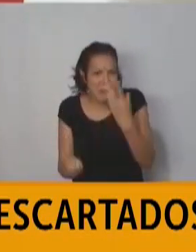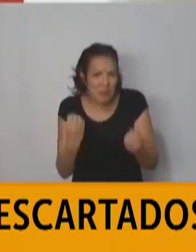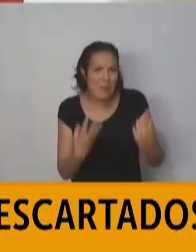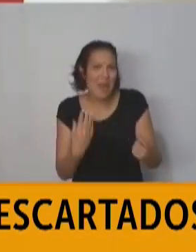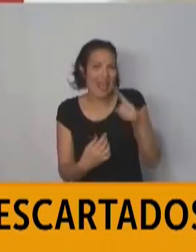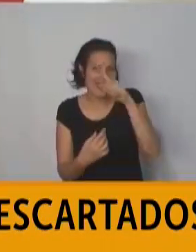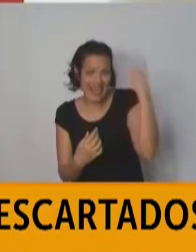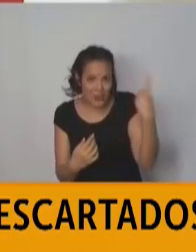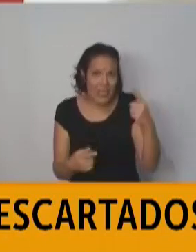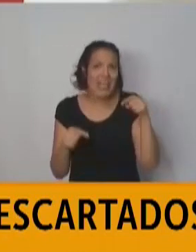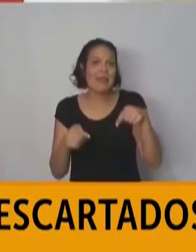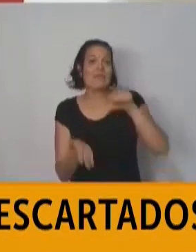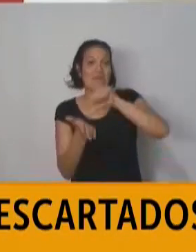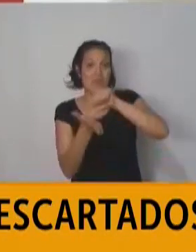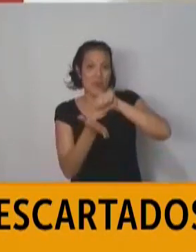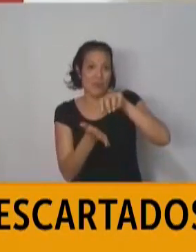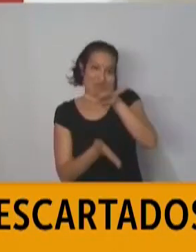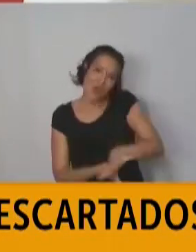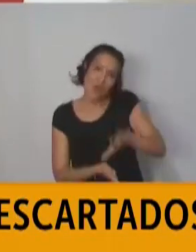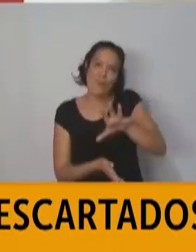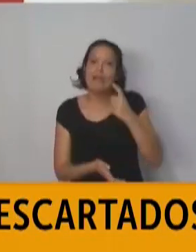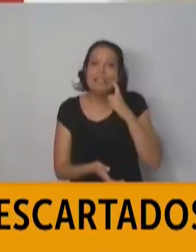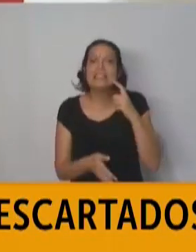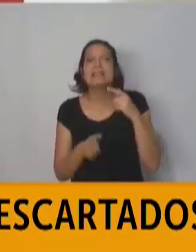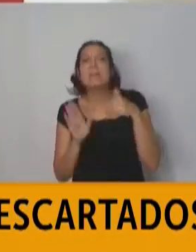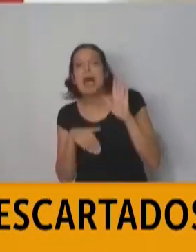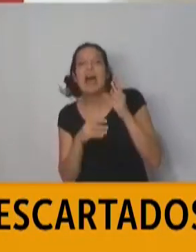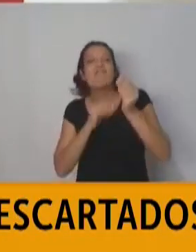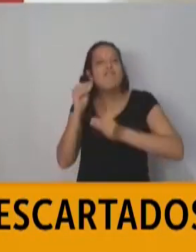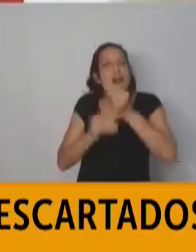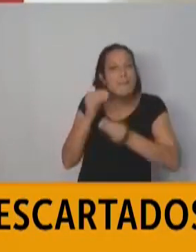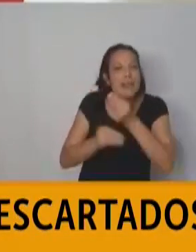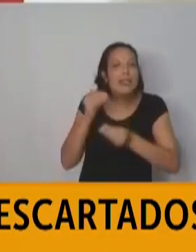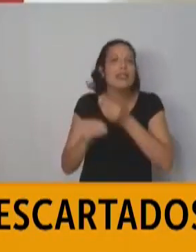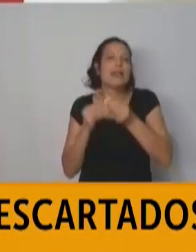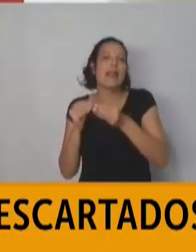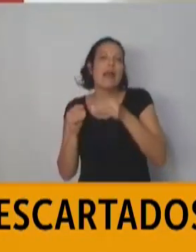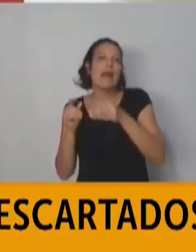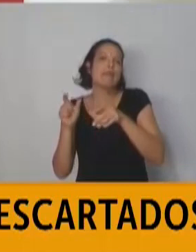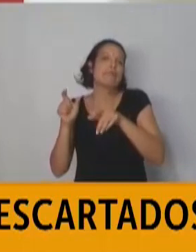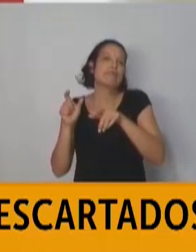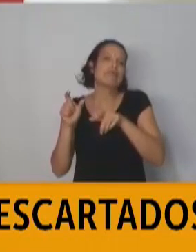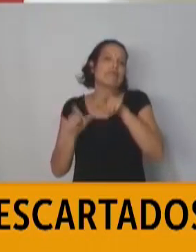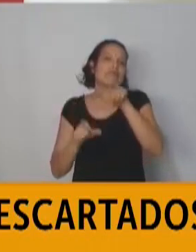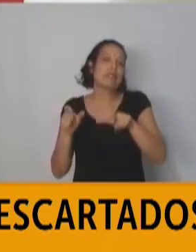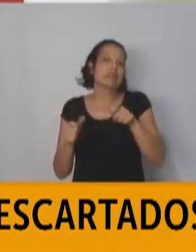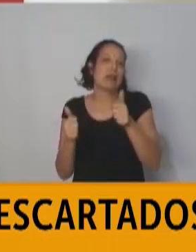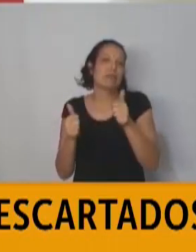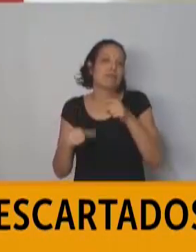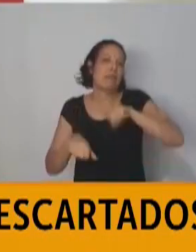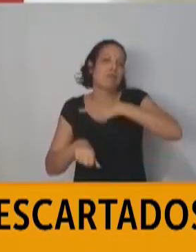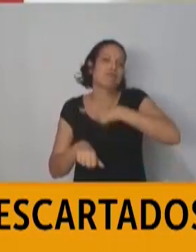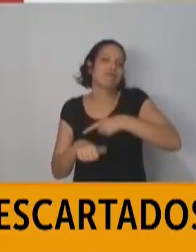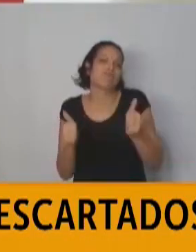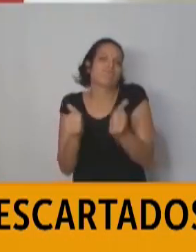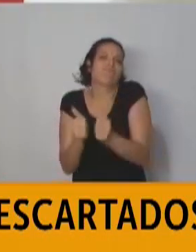nivel local son personas que generalmente son familiares o personas que han estado un tiempo prolongado con los casos que se han